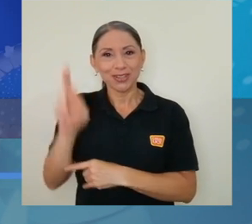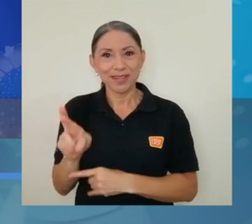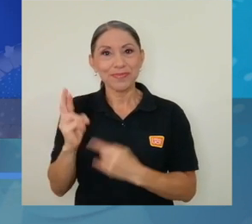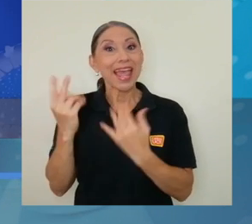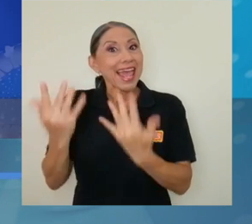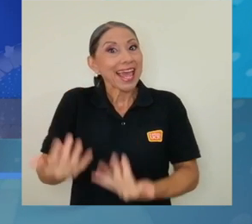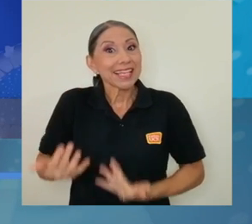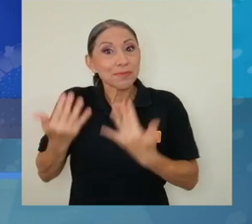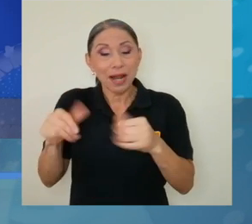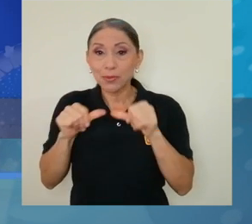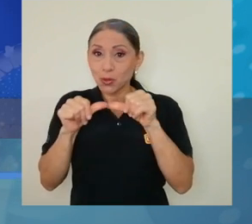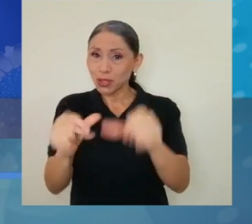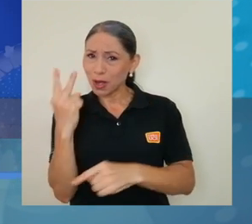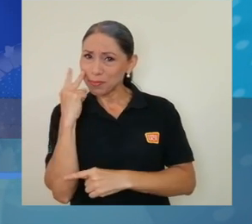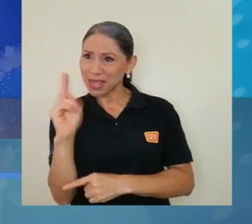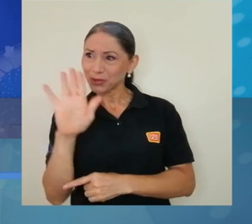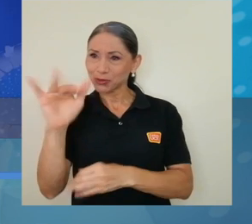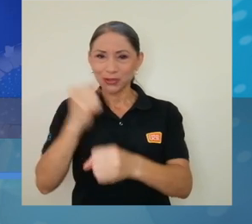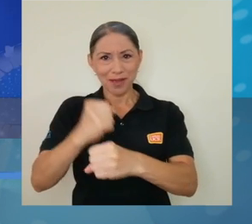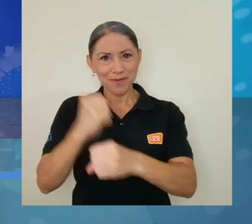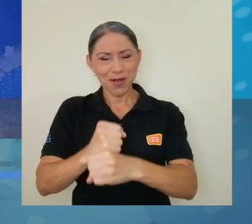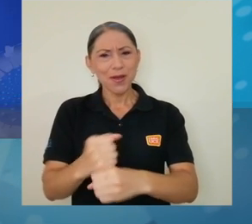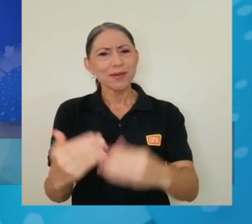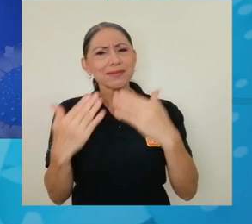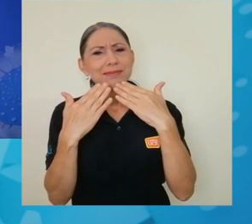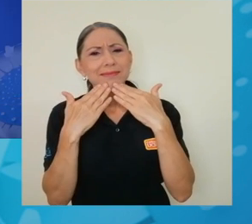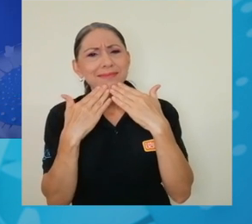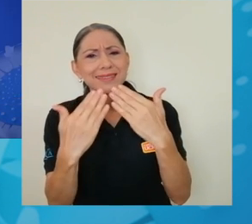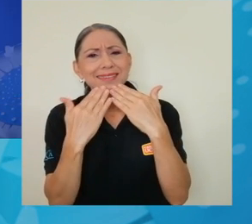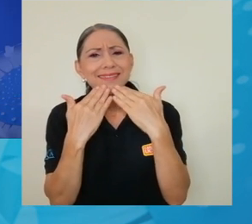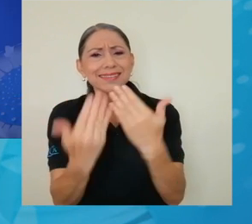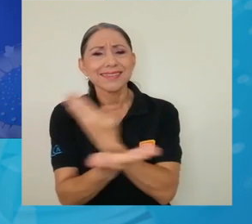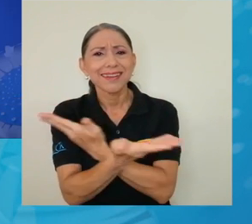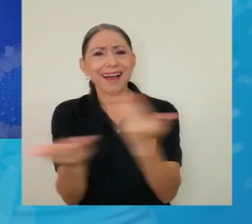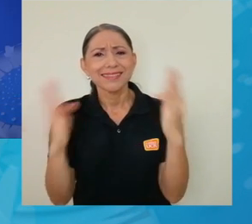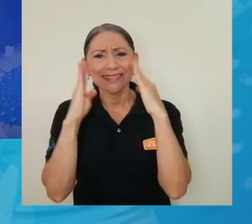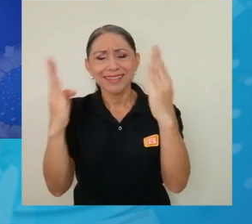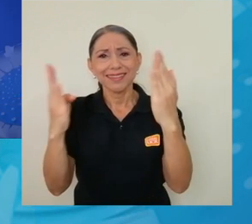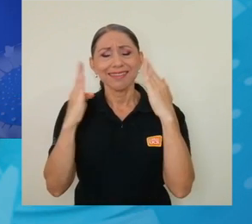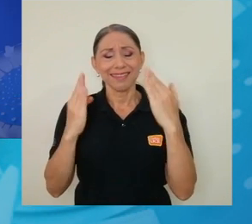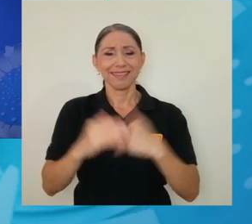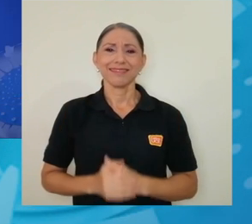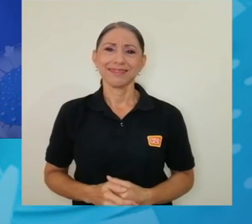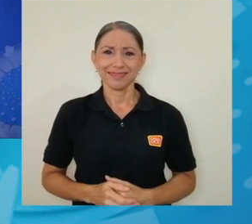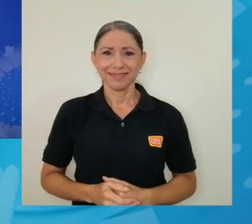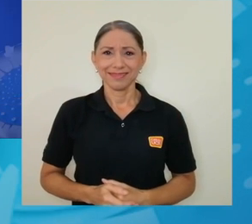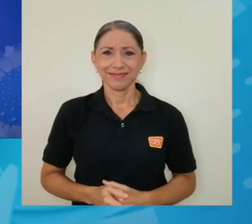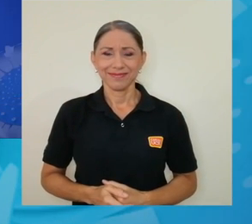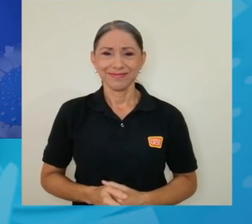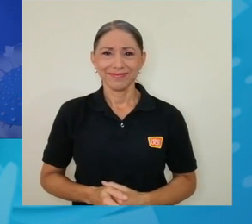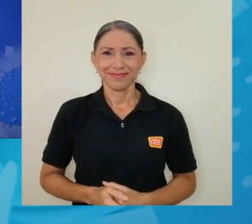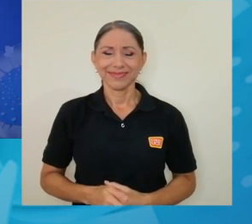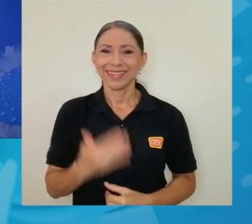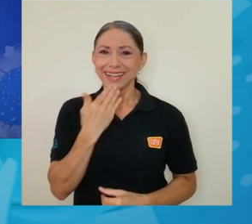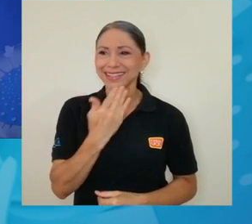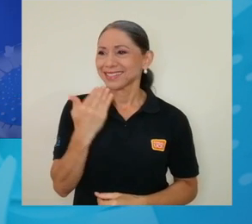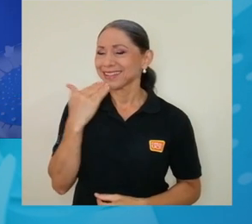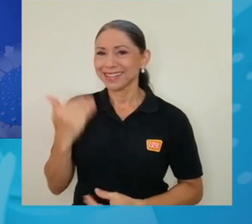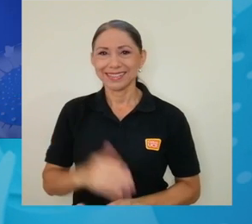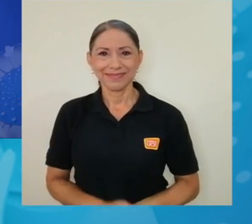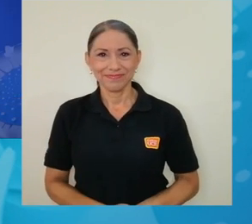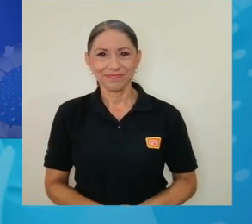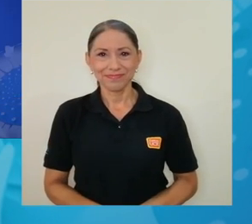donde esperamos seguir viendo los aportes de ustedes dos. Muchas, muchas gracias por habernos atendido. Hasta pronto. Gracias.